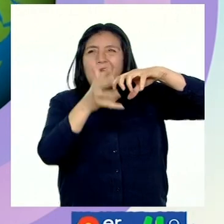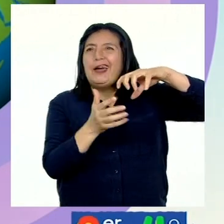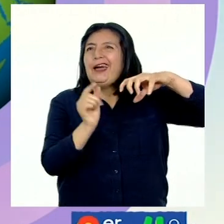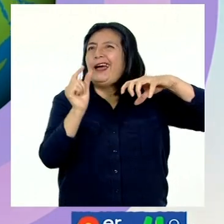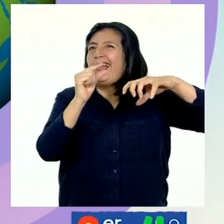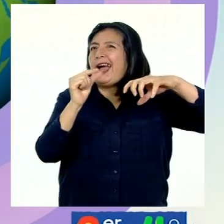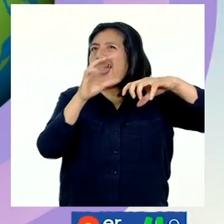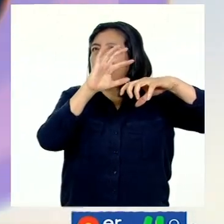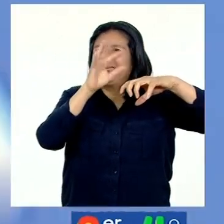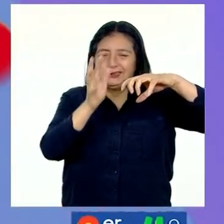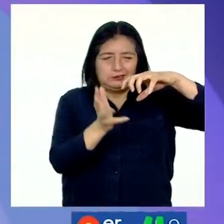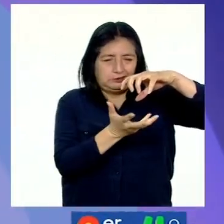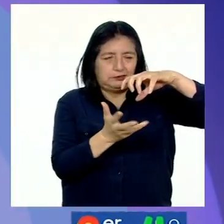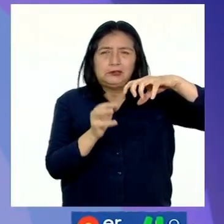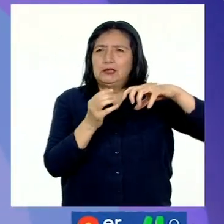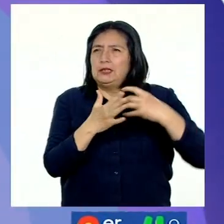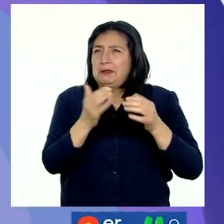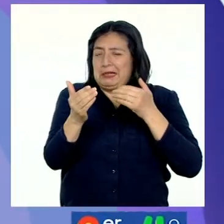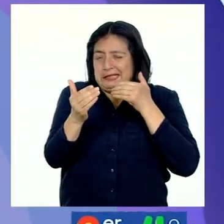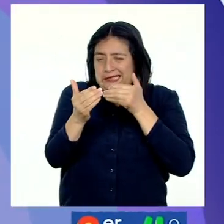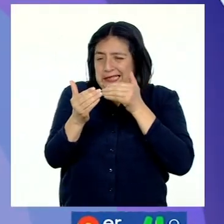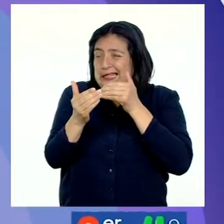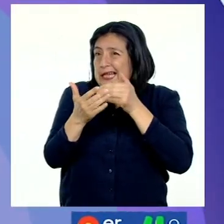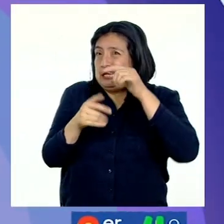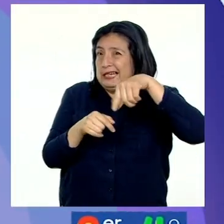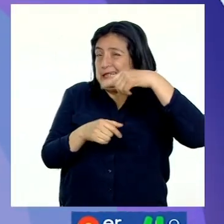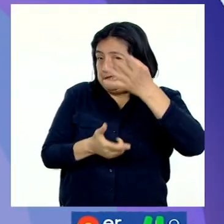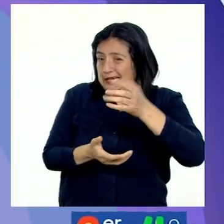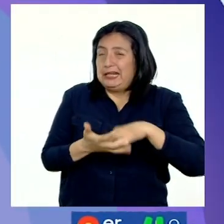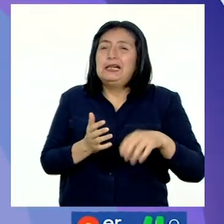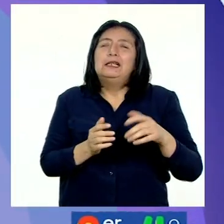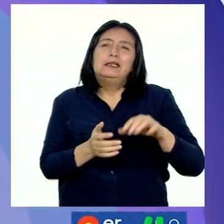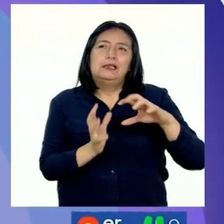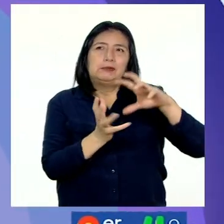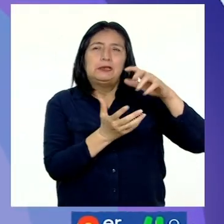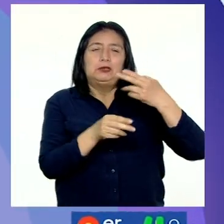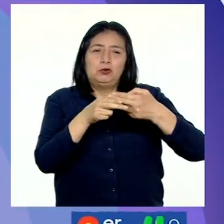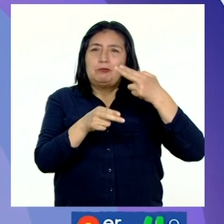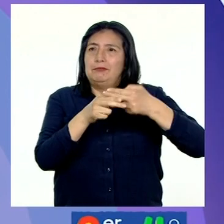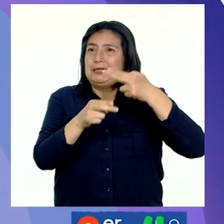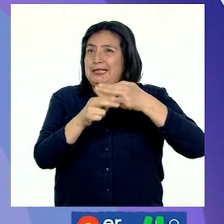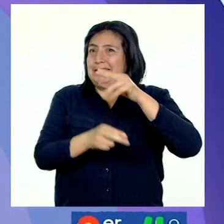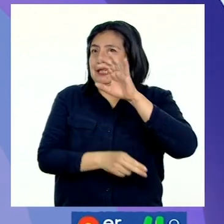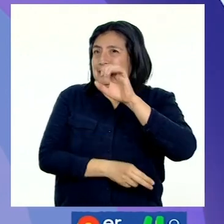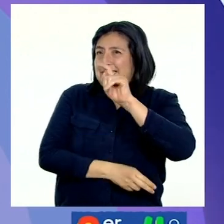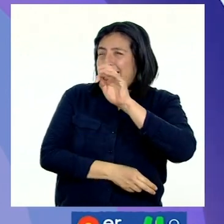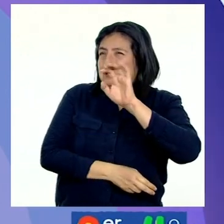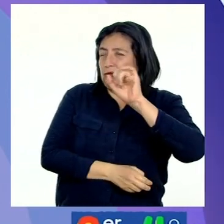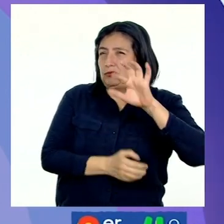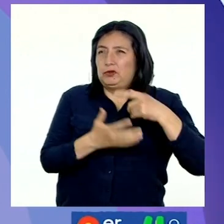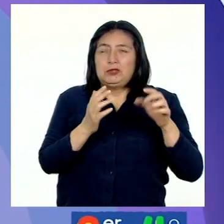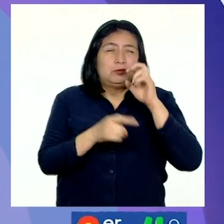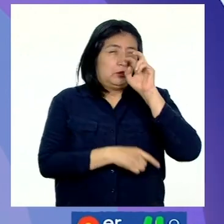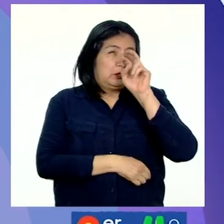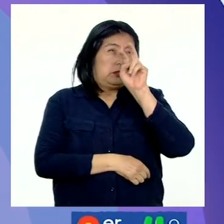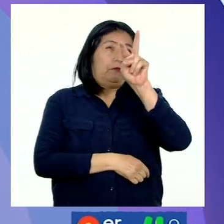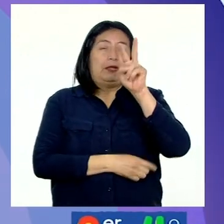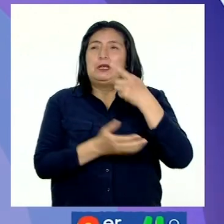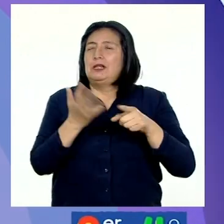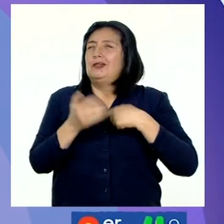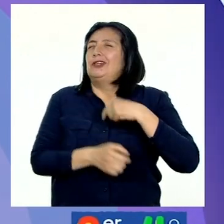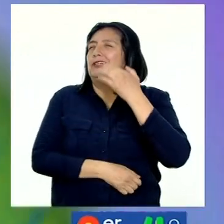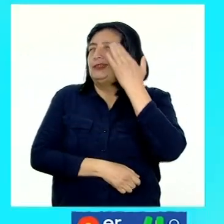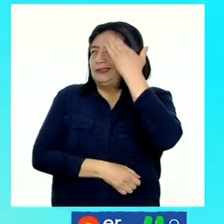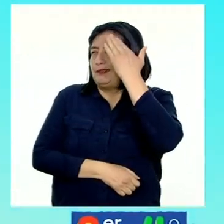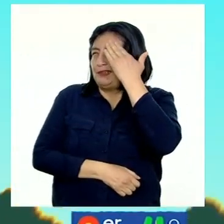La parte de la atmósfera más cercana a nosotros se llama estratosfera y lo visible de esta capa es lo que